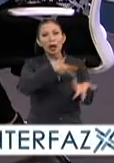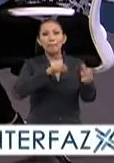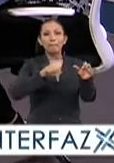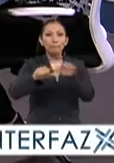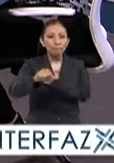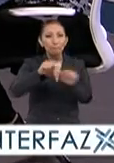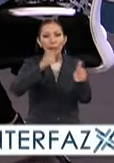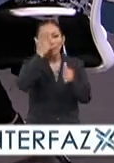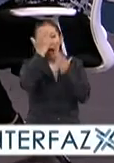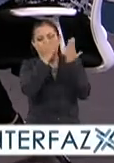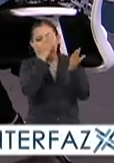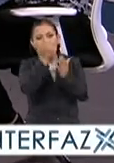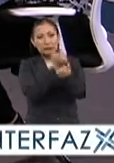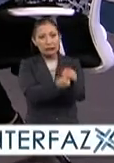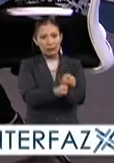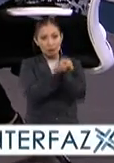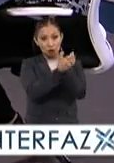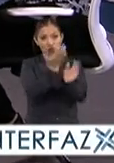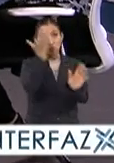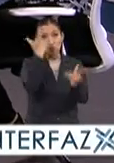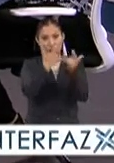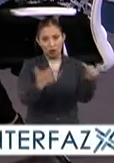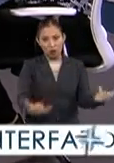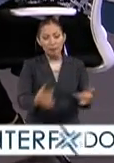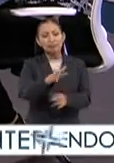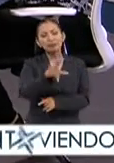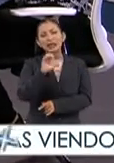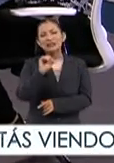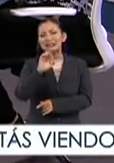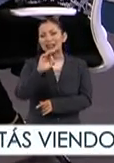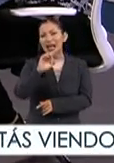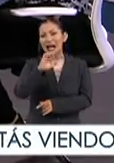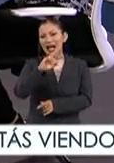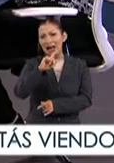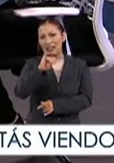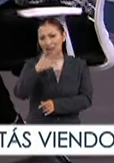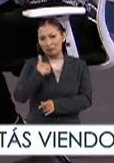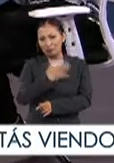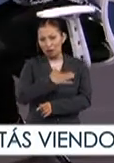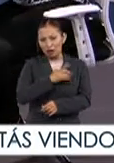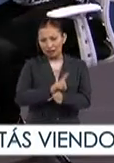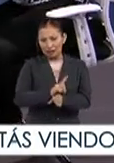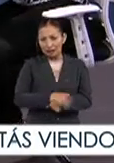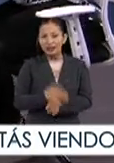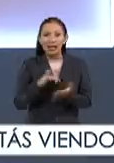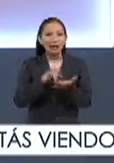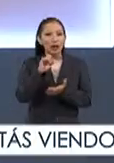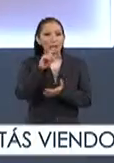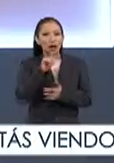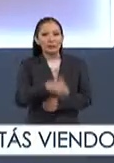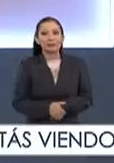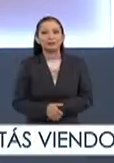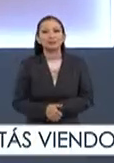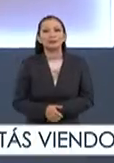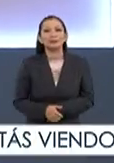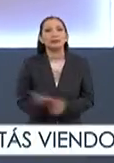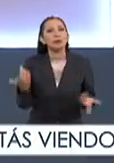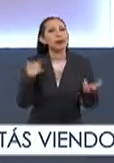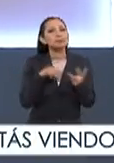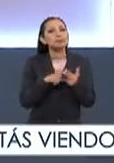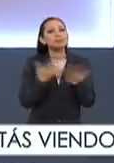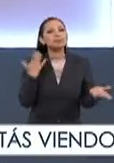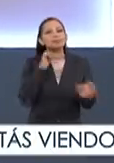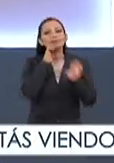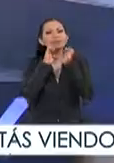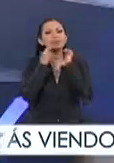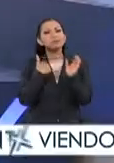movilidad para abolir la esclavitud. En fin. Scarlett, es un gusto saludarte. Muy buenos días. Muchas gracias, Amar. Buenos días. Para empezar